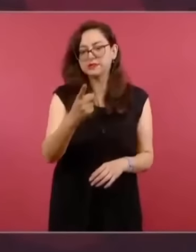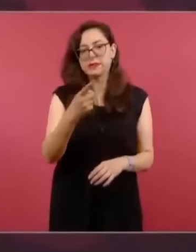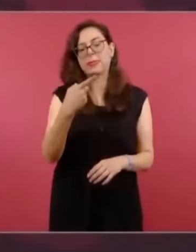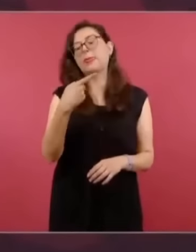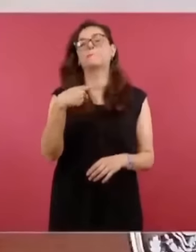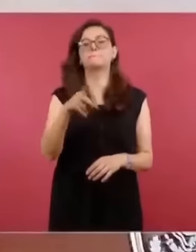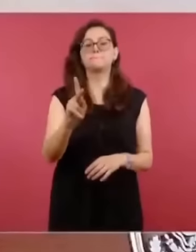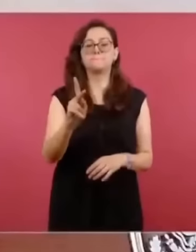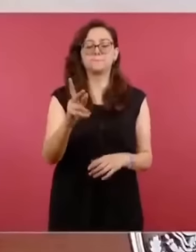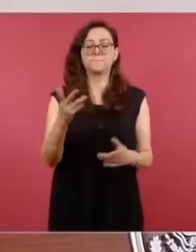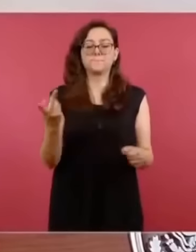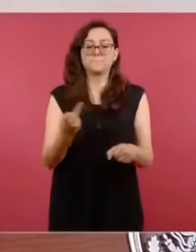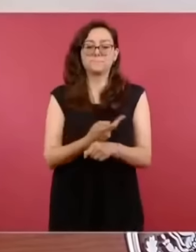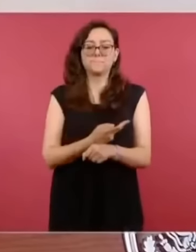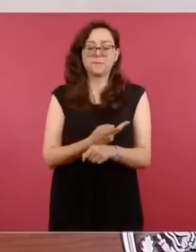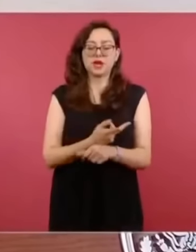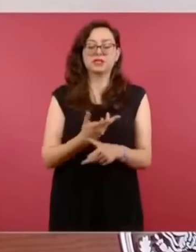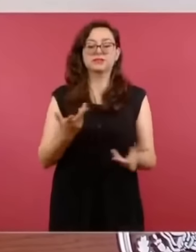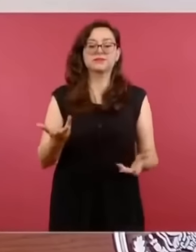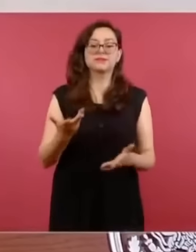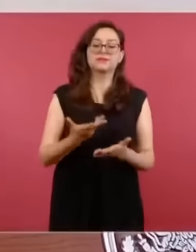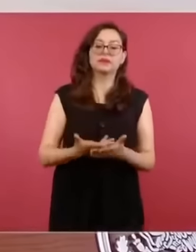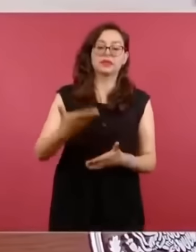de un dictador de Centroamérica